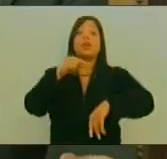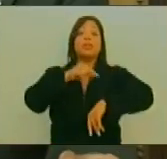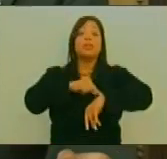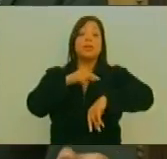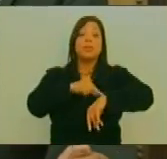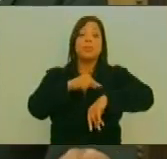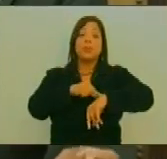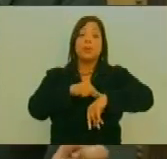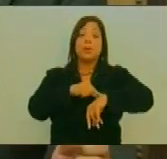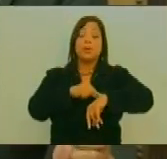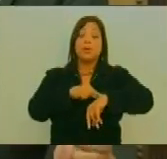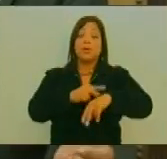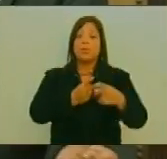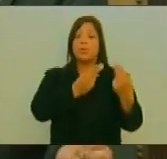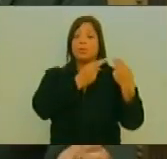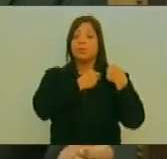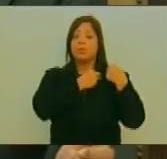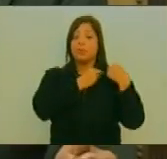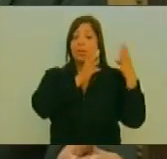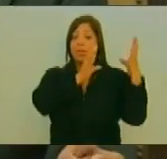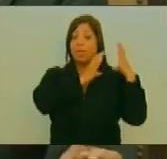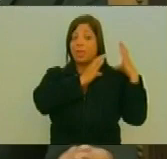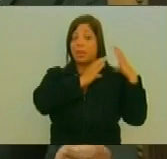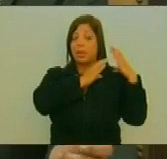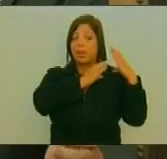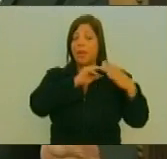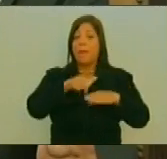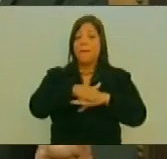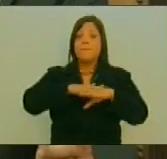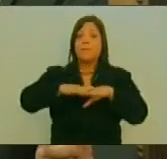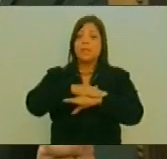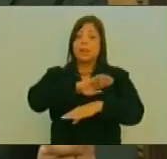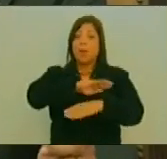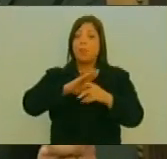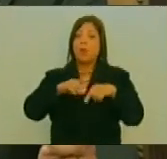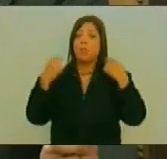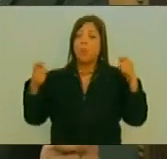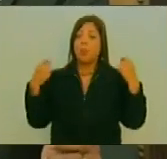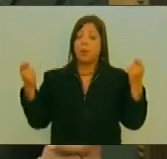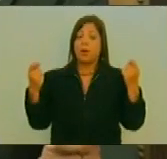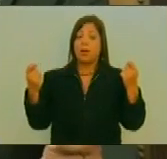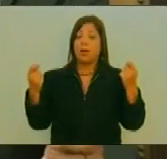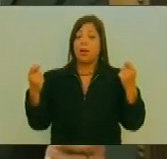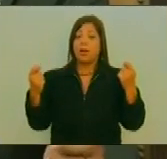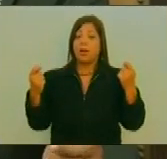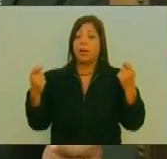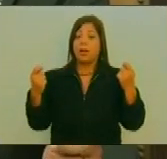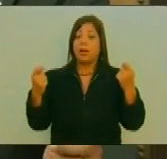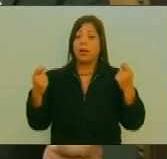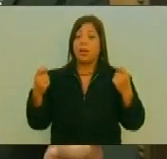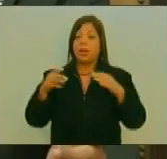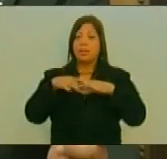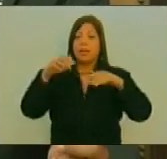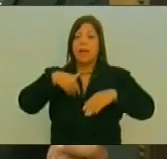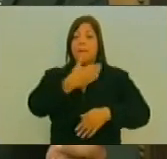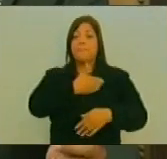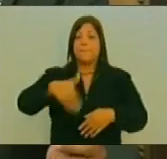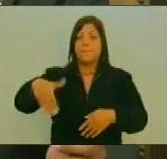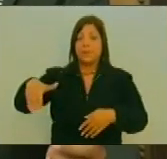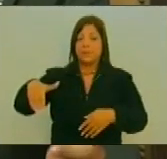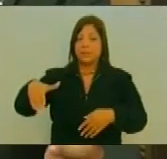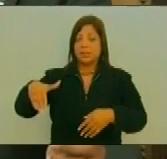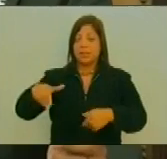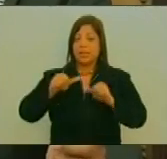Para asumir El cargo De Ministra Del Poder Popular Para el Despacho De la Presidencia Y